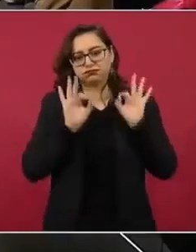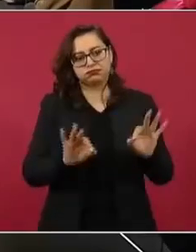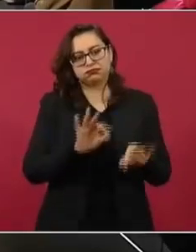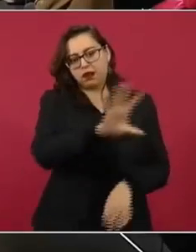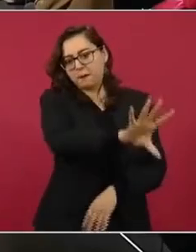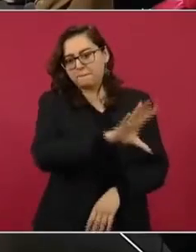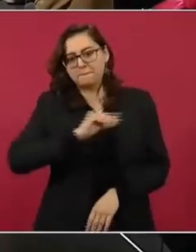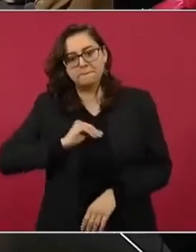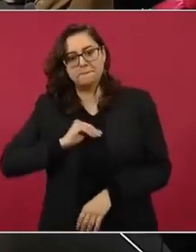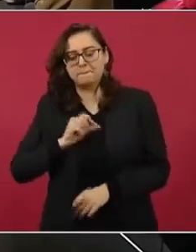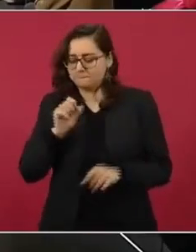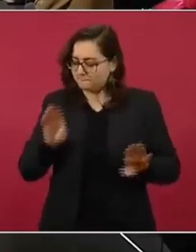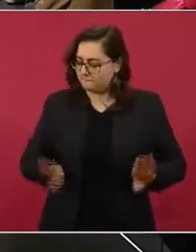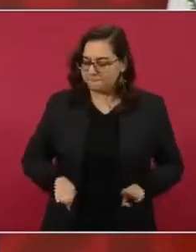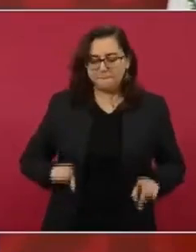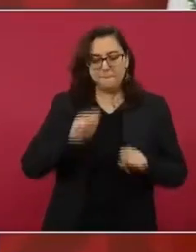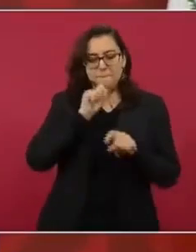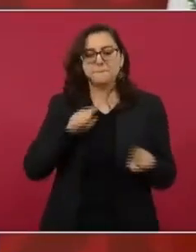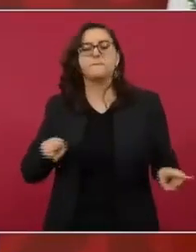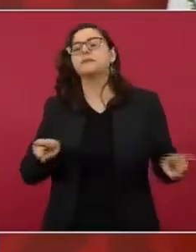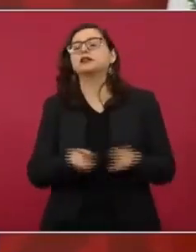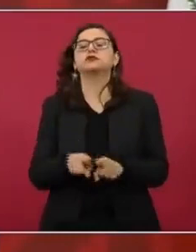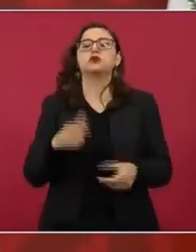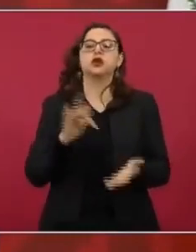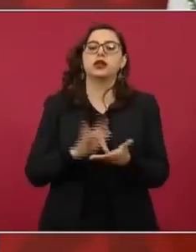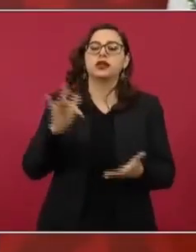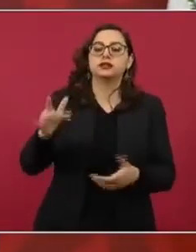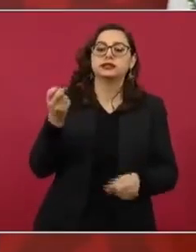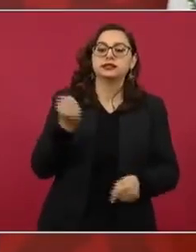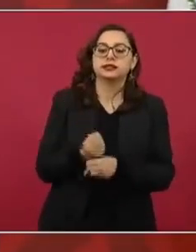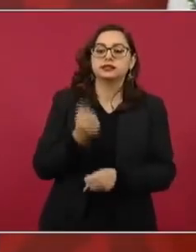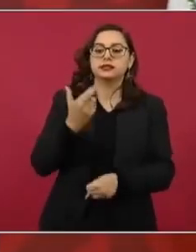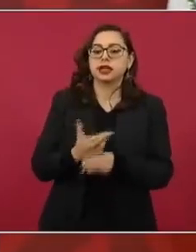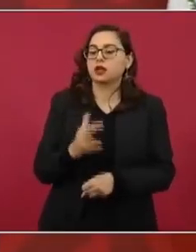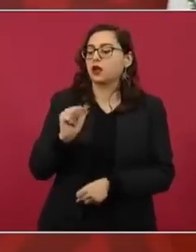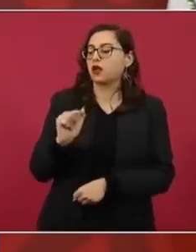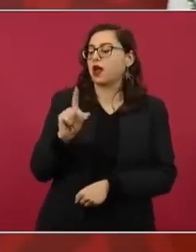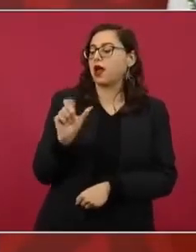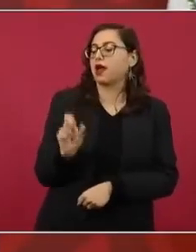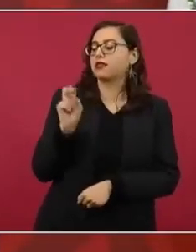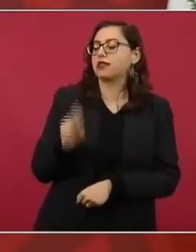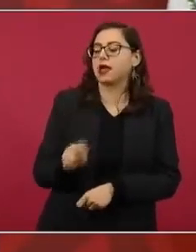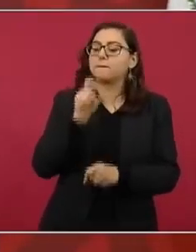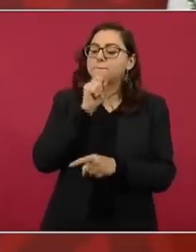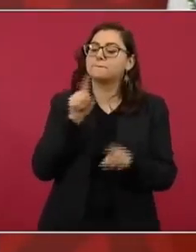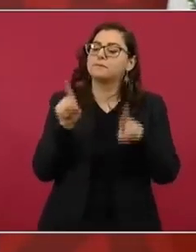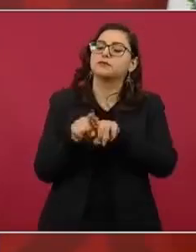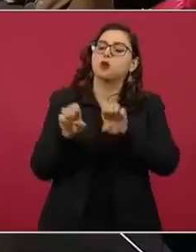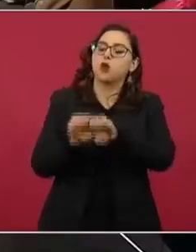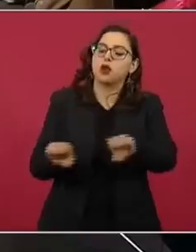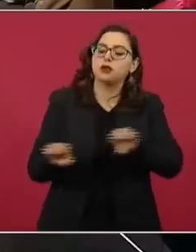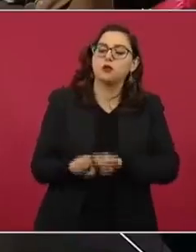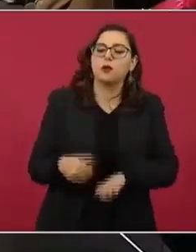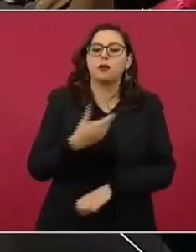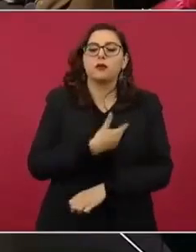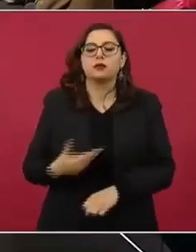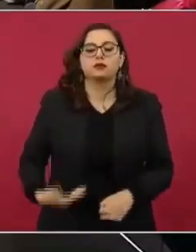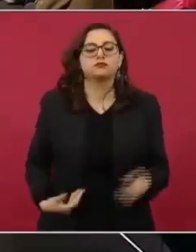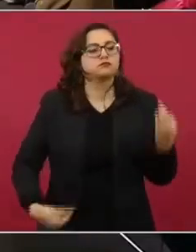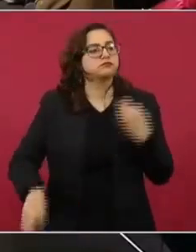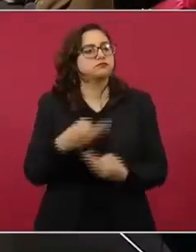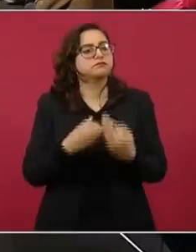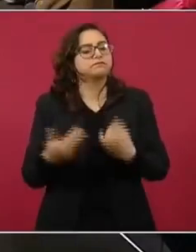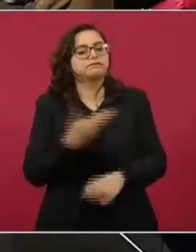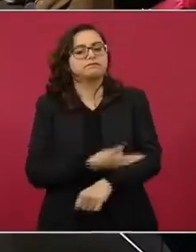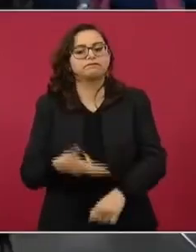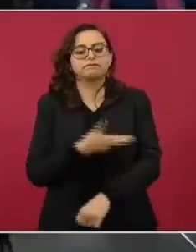Gracias secretario Adán, gracias al equipo de presidencia de la república que hace posible todas estas condiciones,